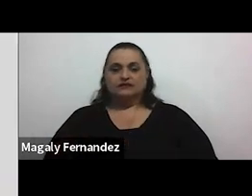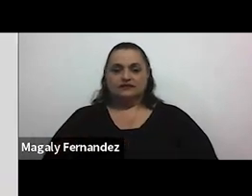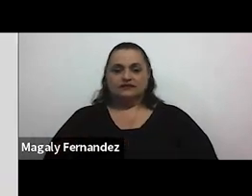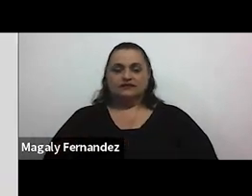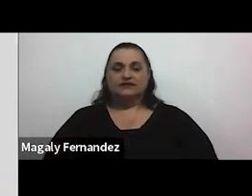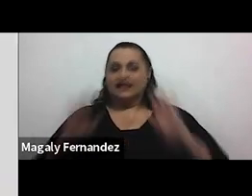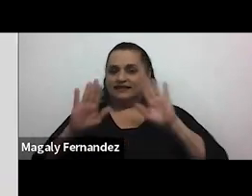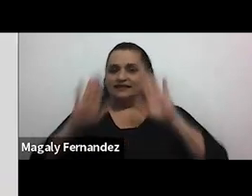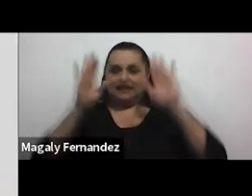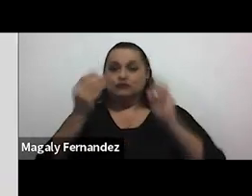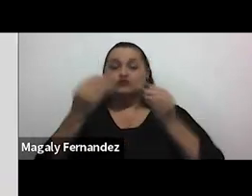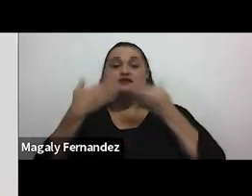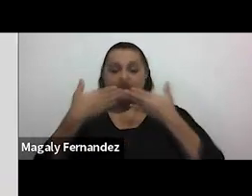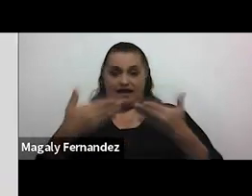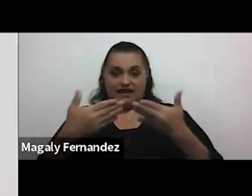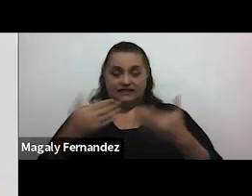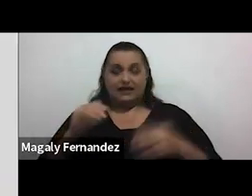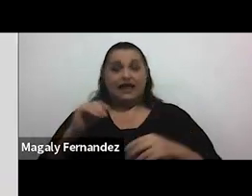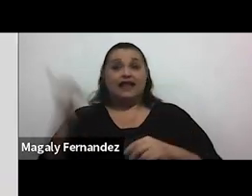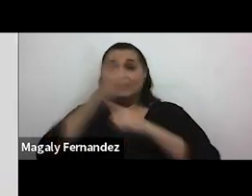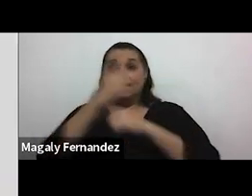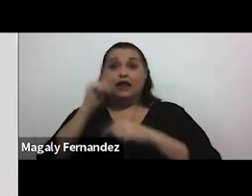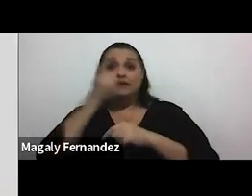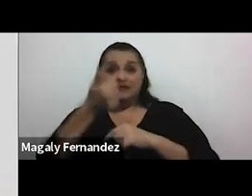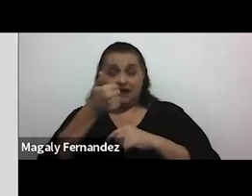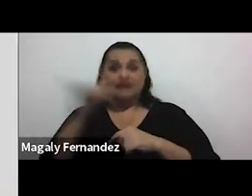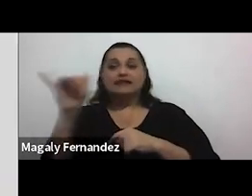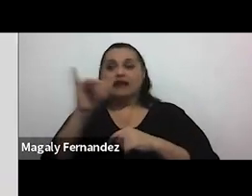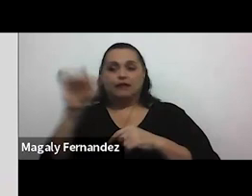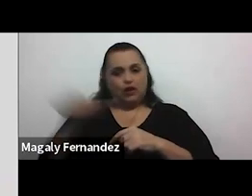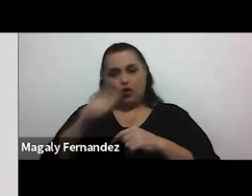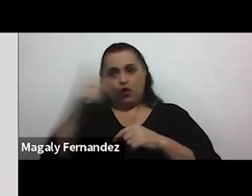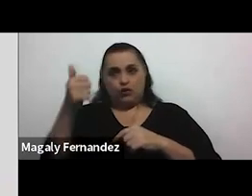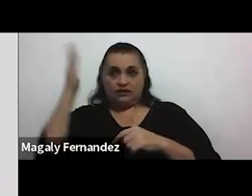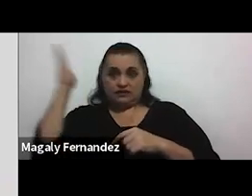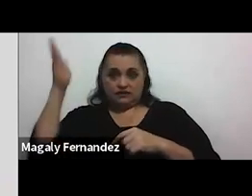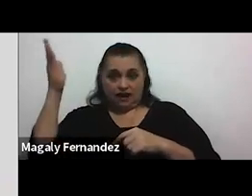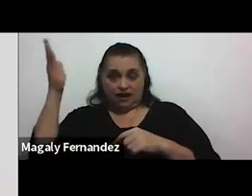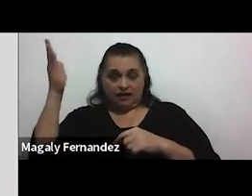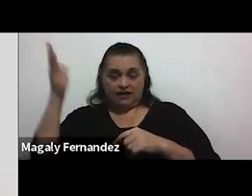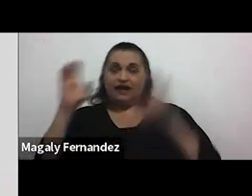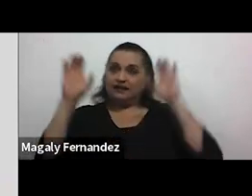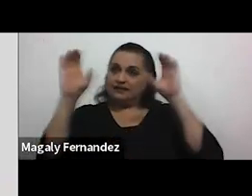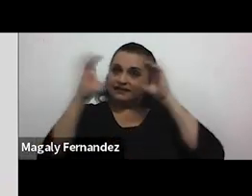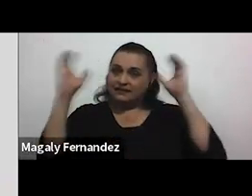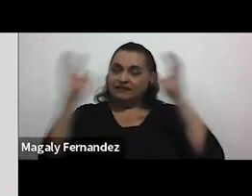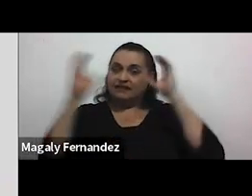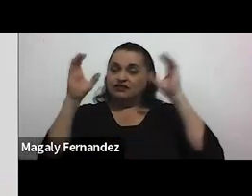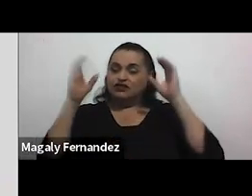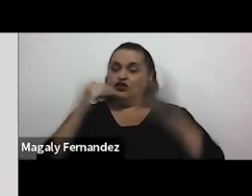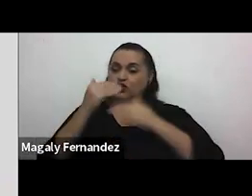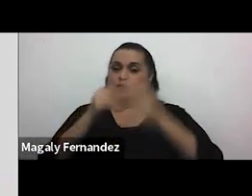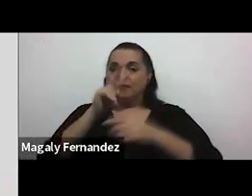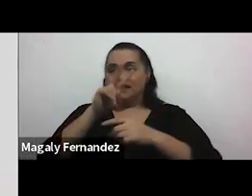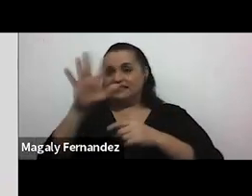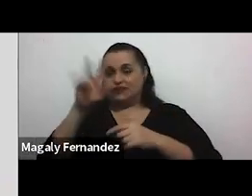gracias contarles que el día de mañana también tenemos otra charla en el marco del 25